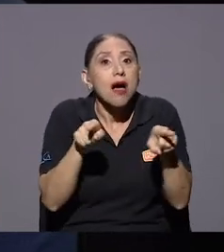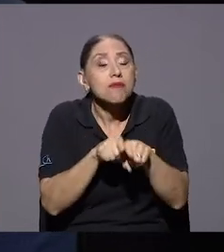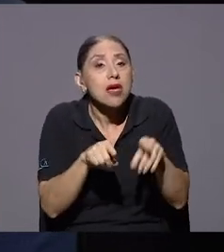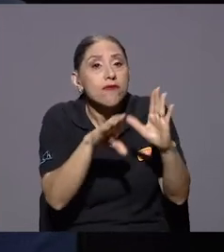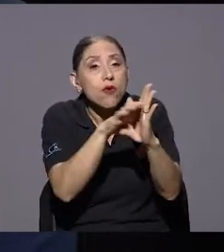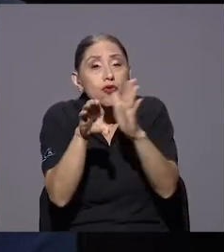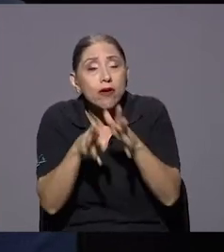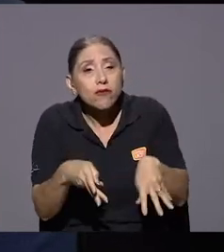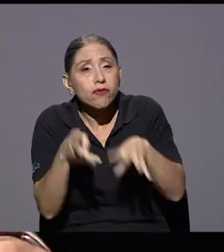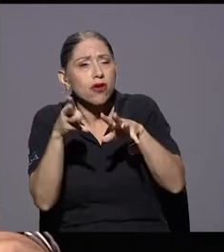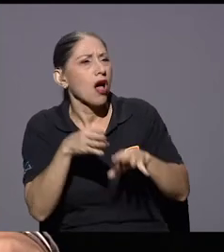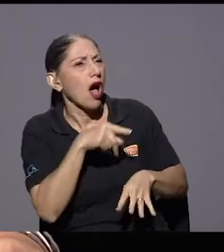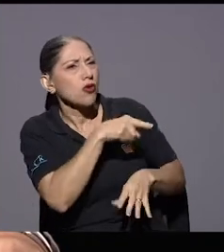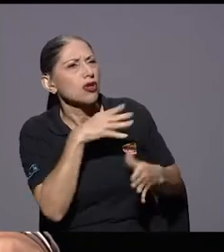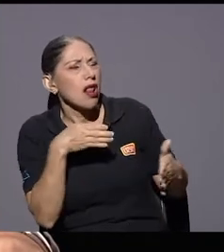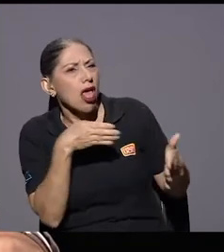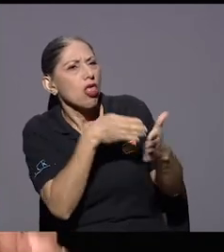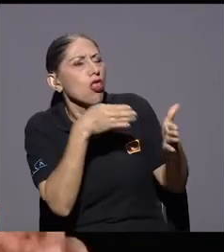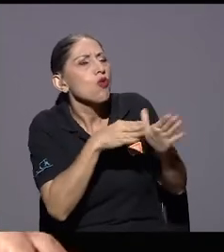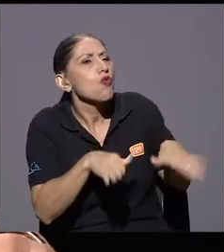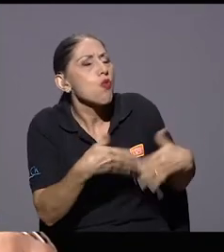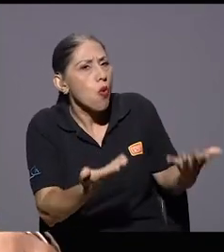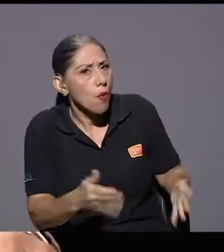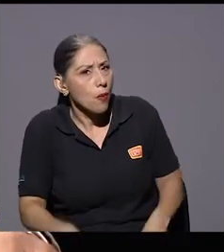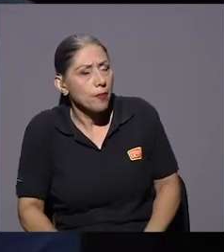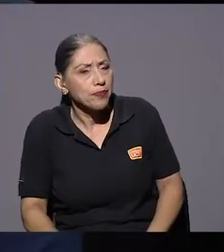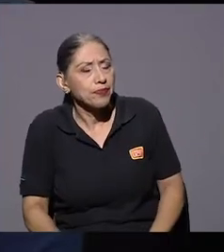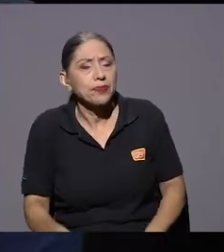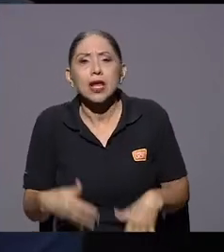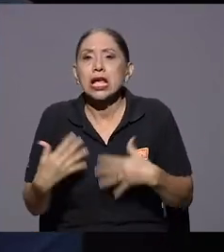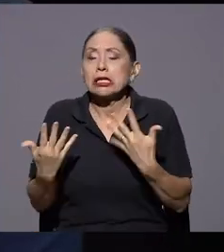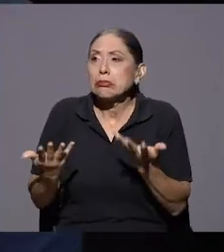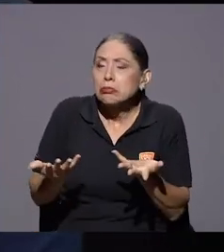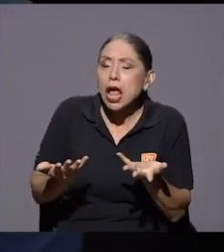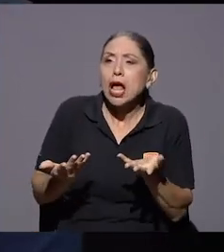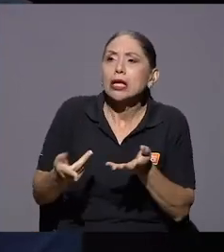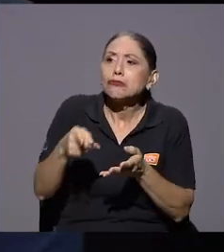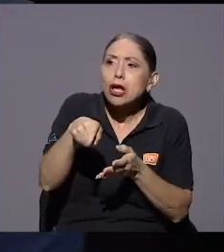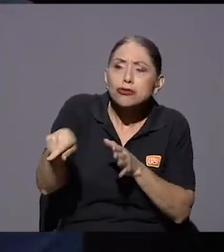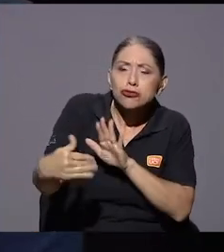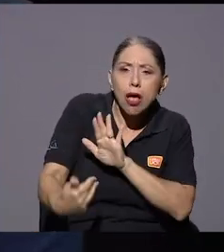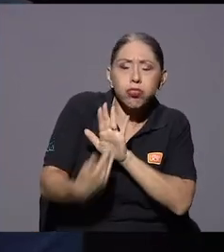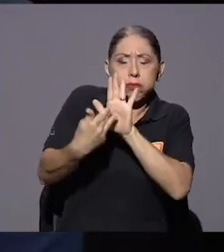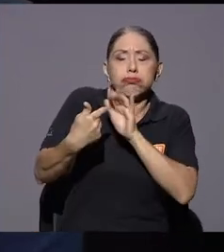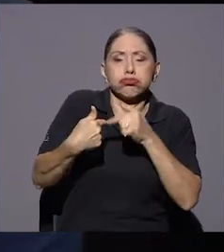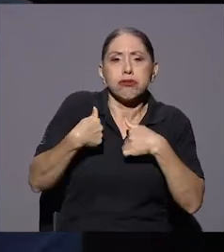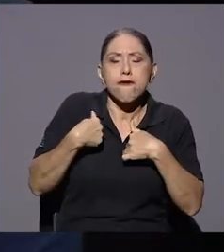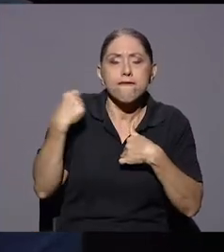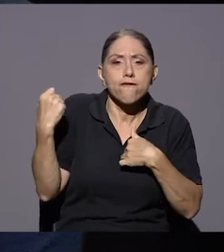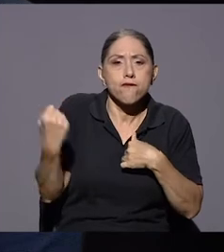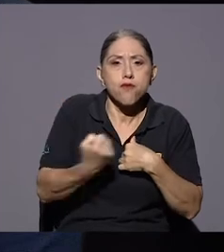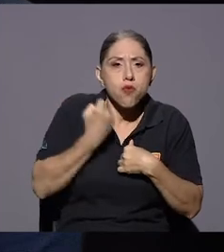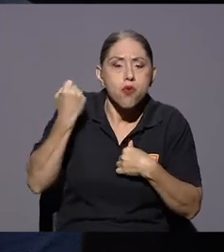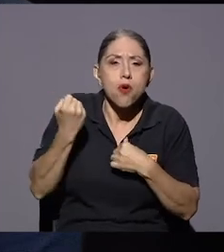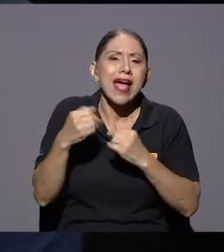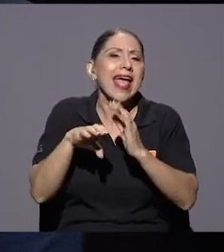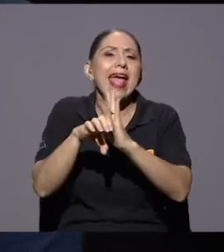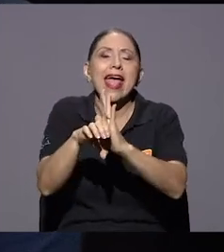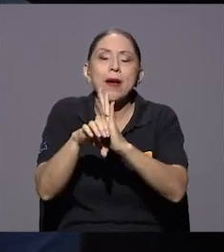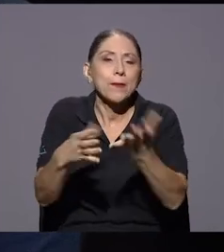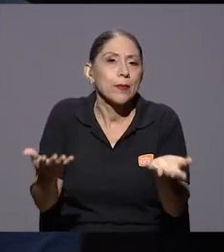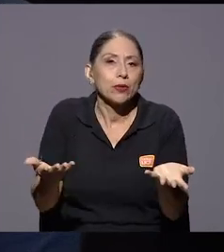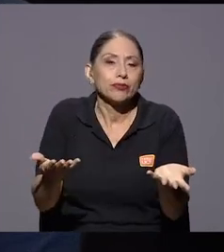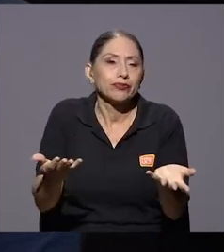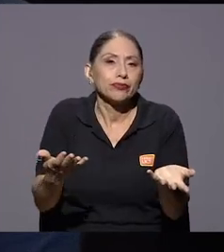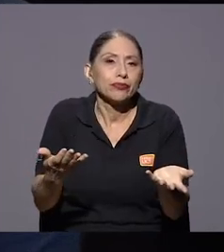los periodistas que han trabajado ¿Amenazas tono? Disculpa ¿Amenazas de qué tono? Amenazas fuertes digamos de por ejemplo